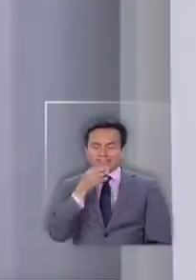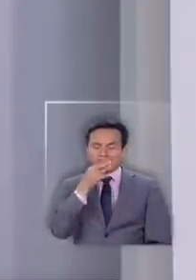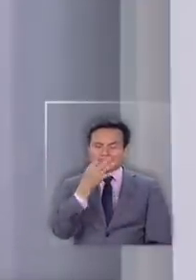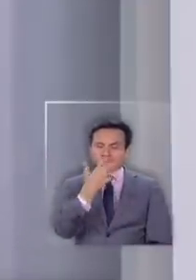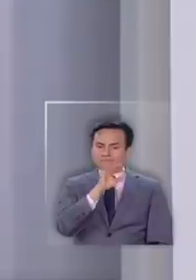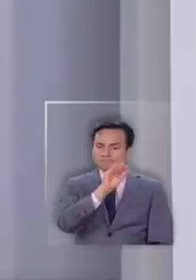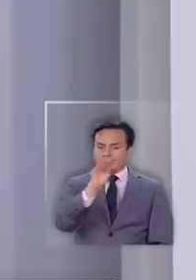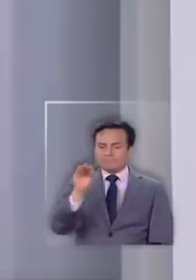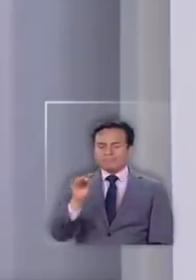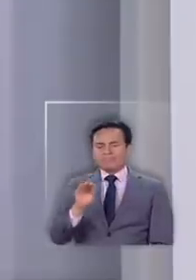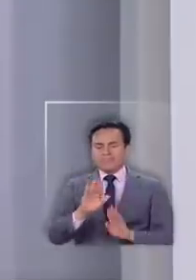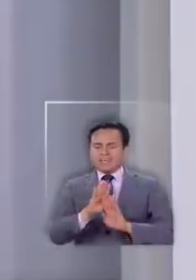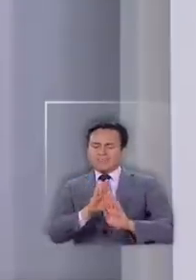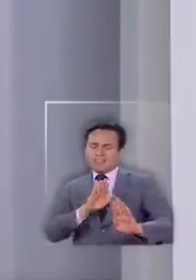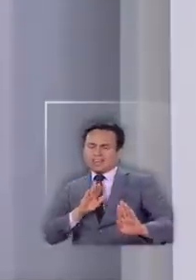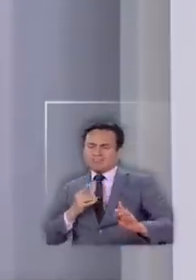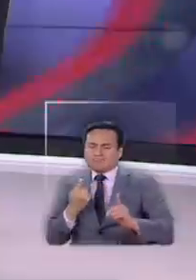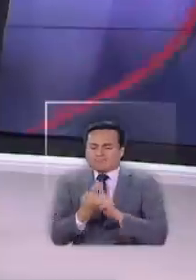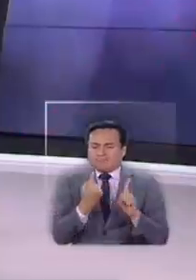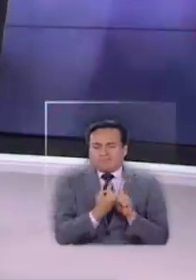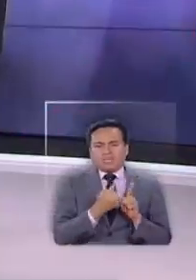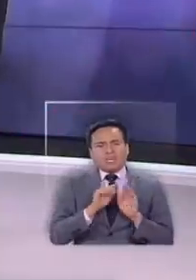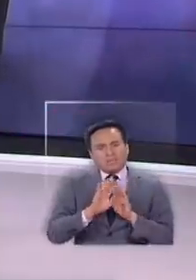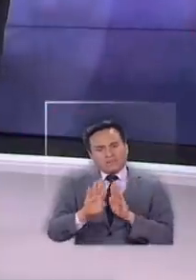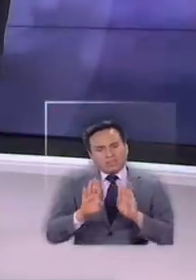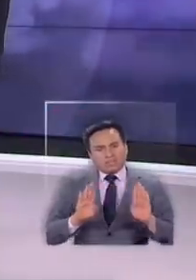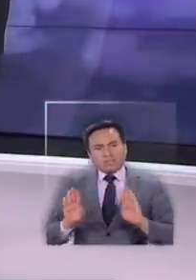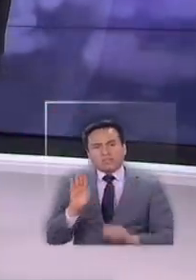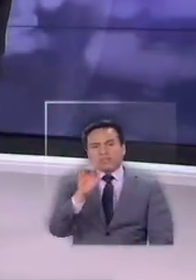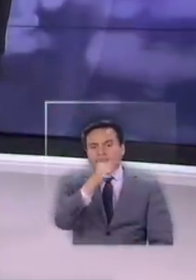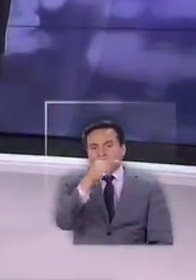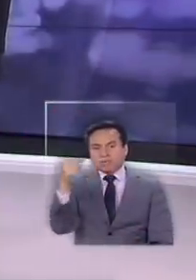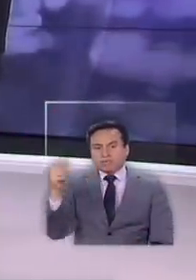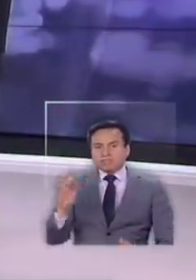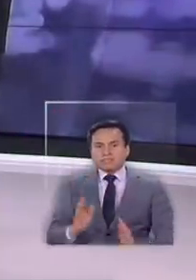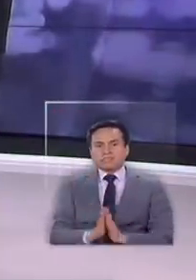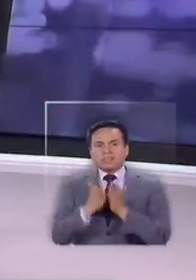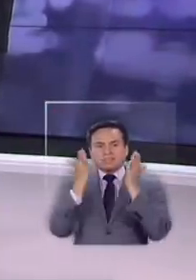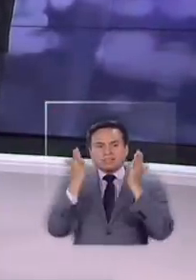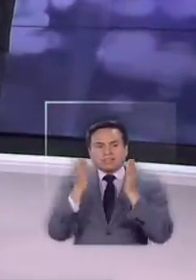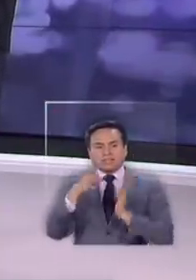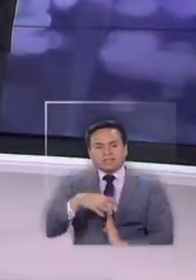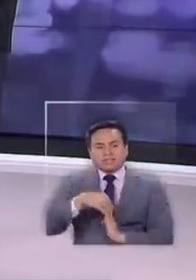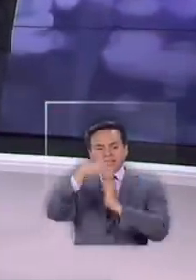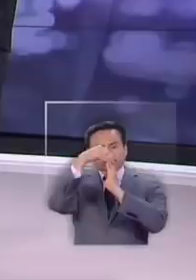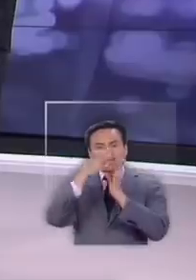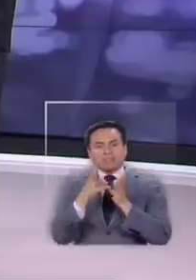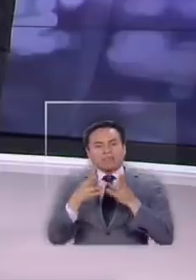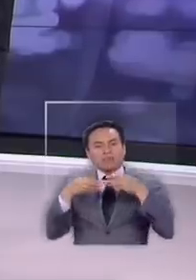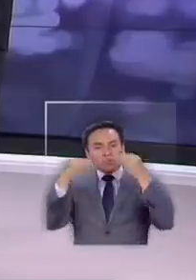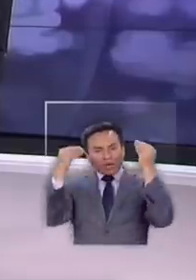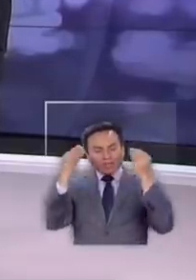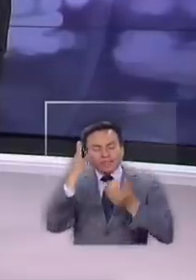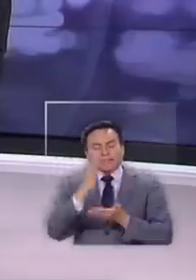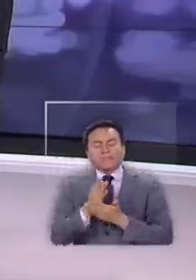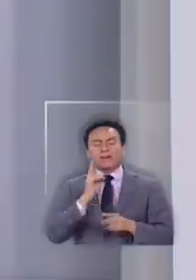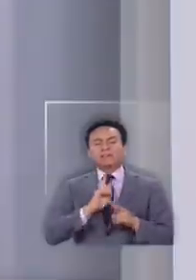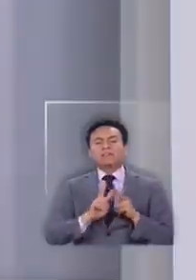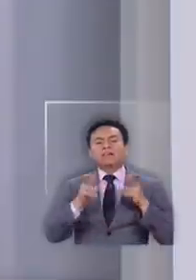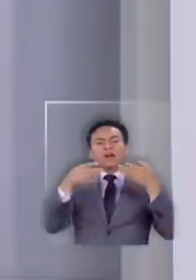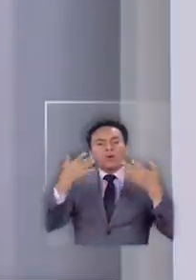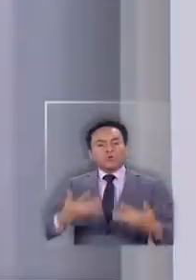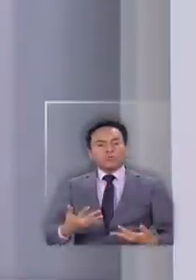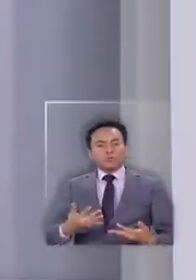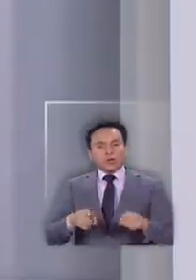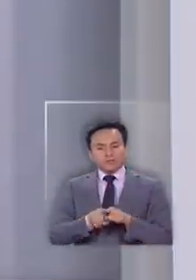evitar la exposición. Creo incluso que esta semana, Semana Santa, los líderes espirituales lo que deberían de hacer justamente